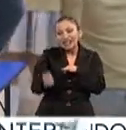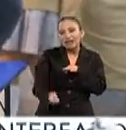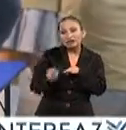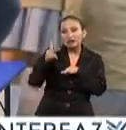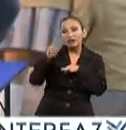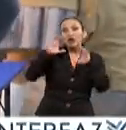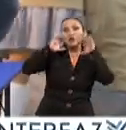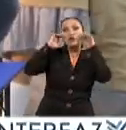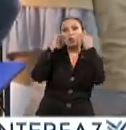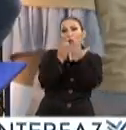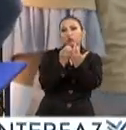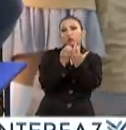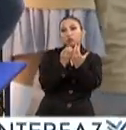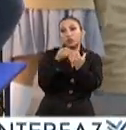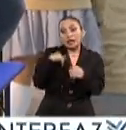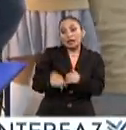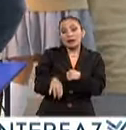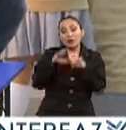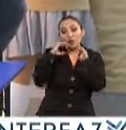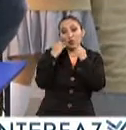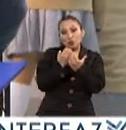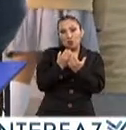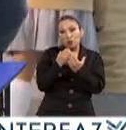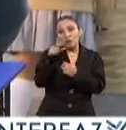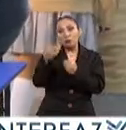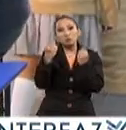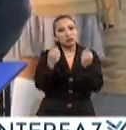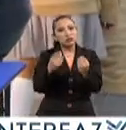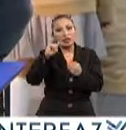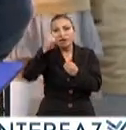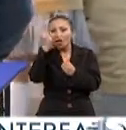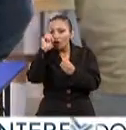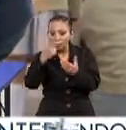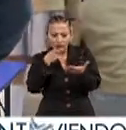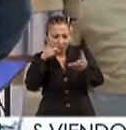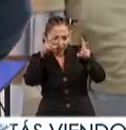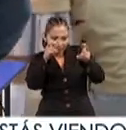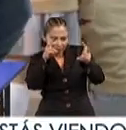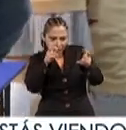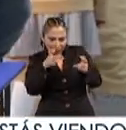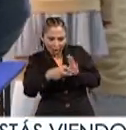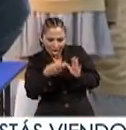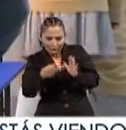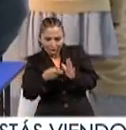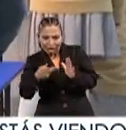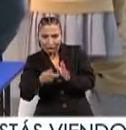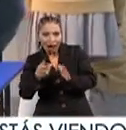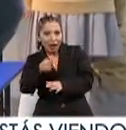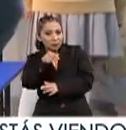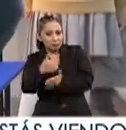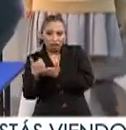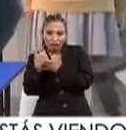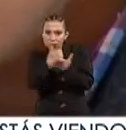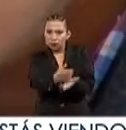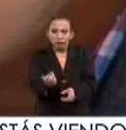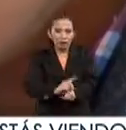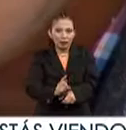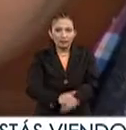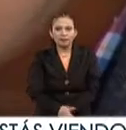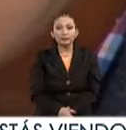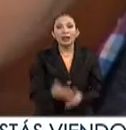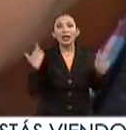los clubes. Y en los clubes viene muchísima tecnología y de hecho, pues ya es una herramienta de diario.